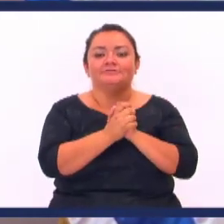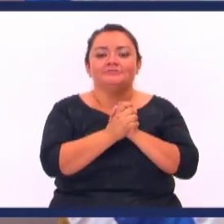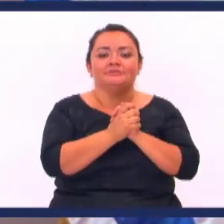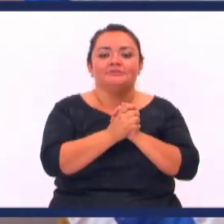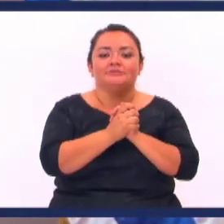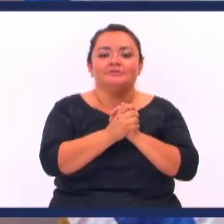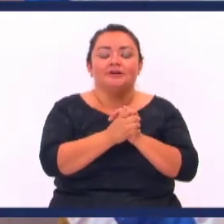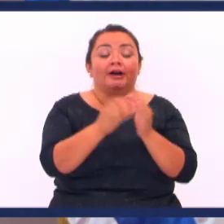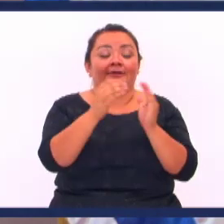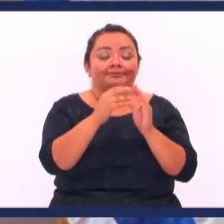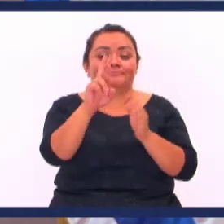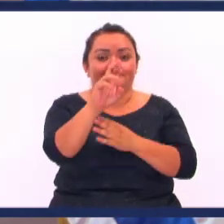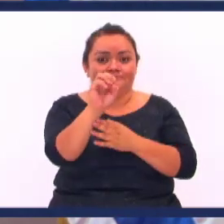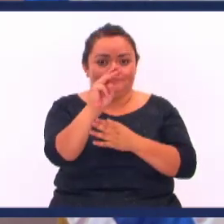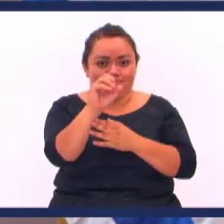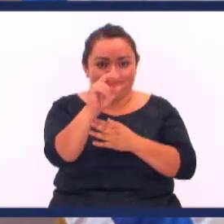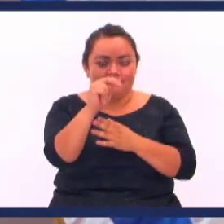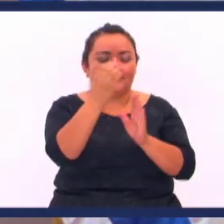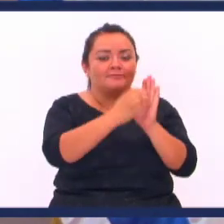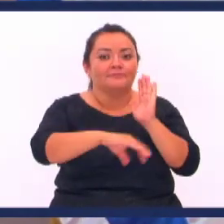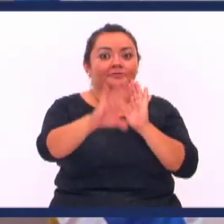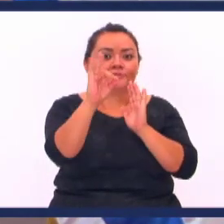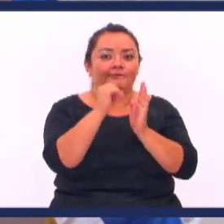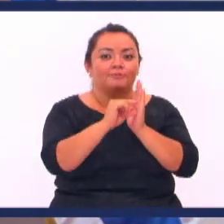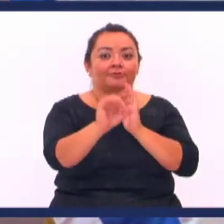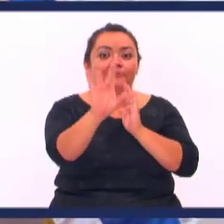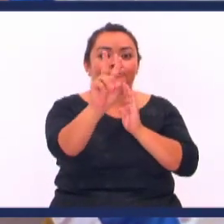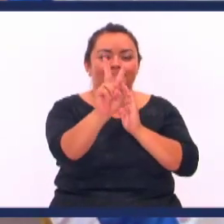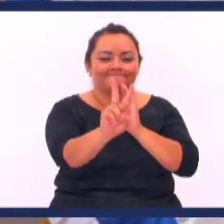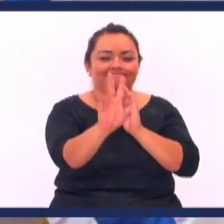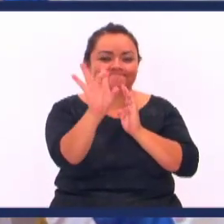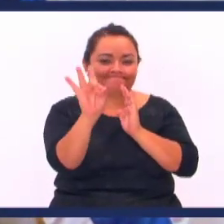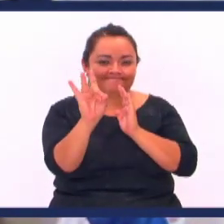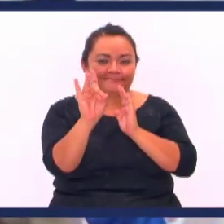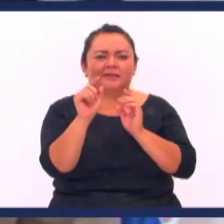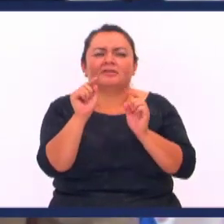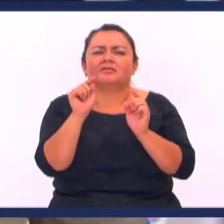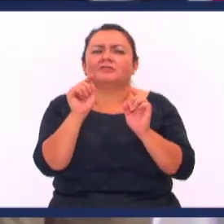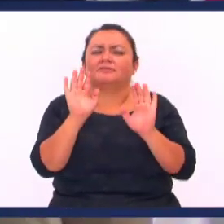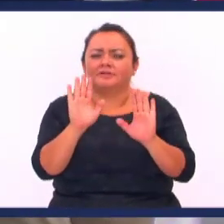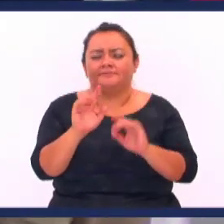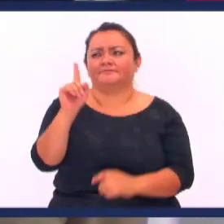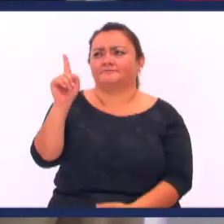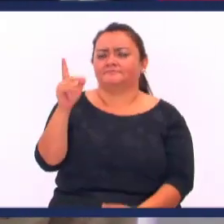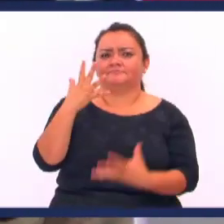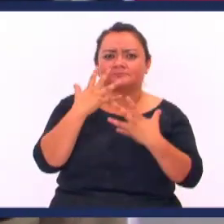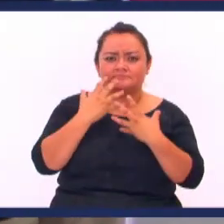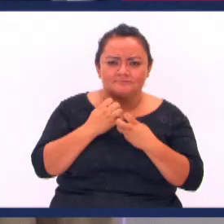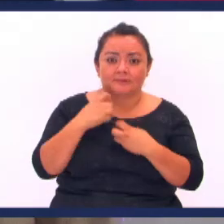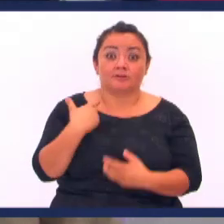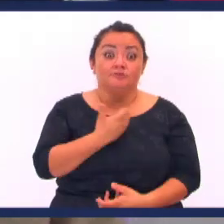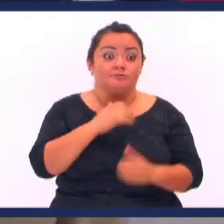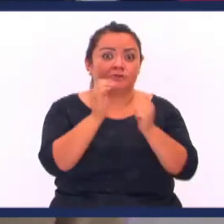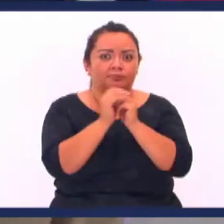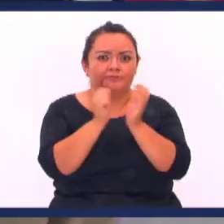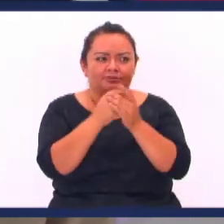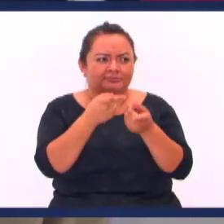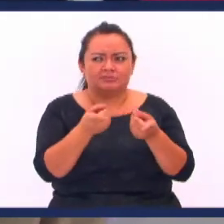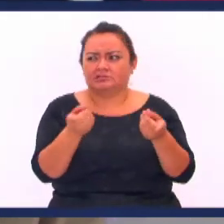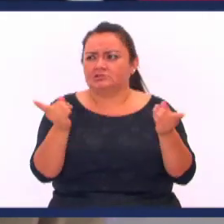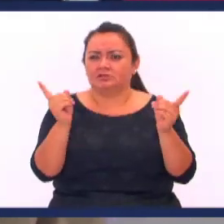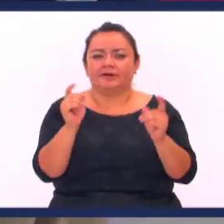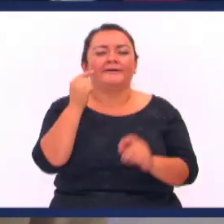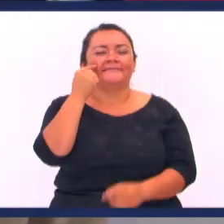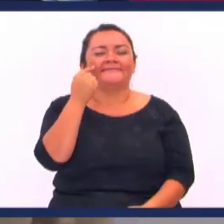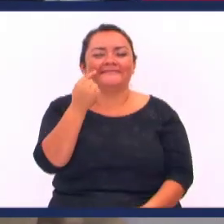por favor Romanos 8.28 ¿Qué pretende Dios Con las tribulaciones? Recordar que todas las cosas Trabajan para nuestro bien Bien decía